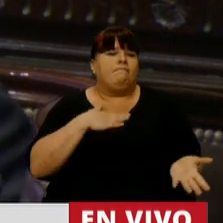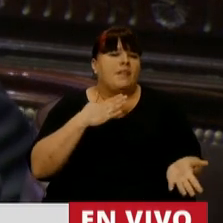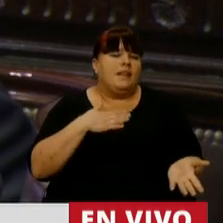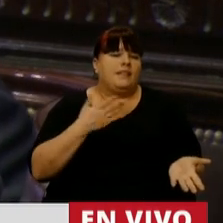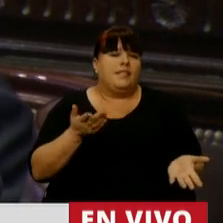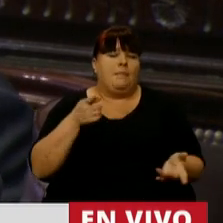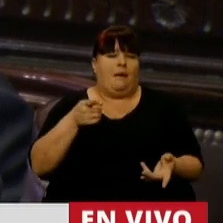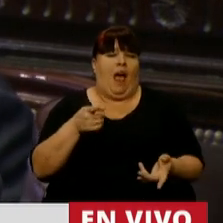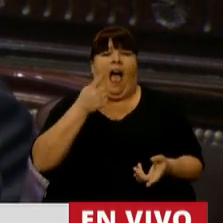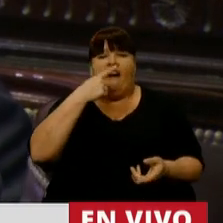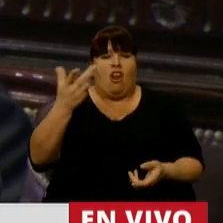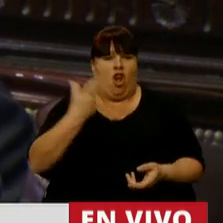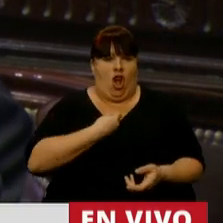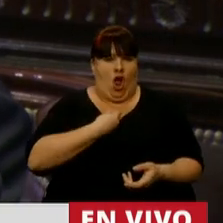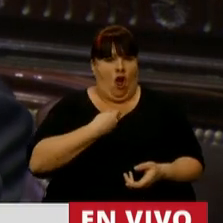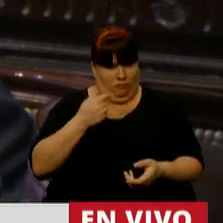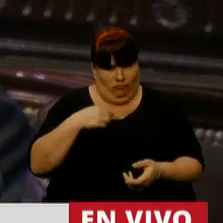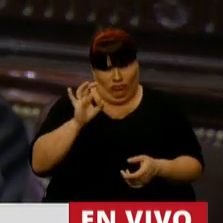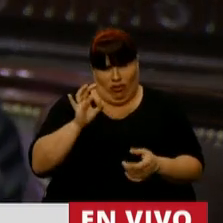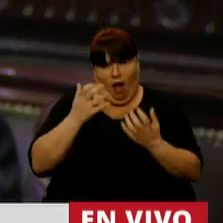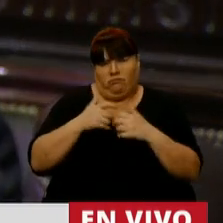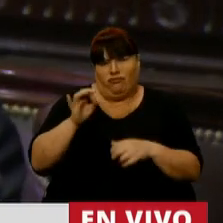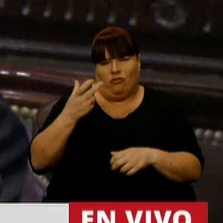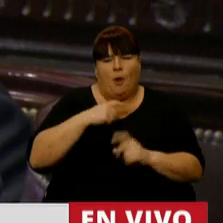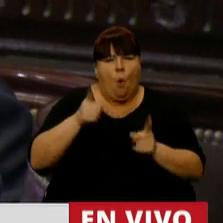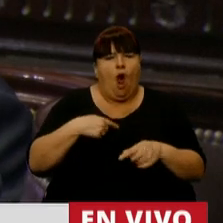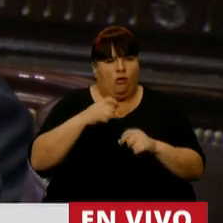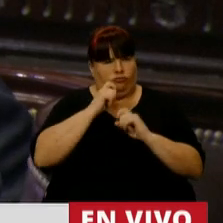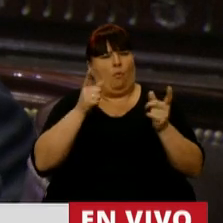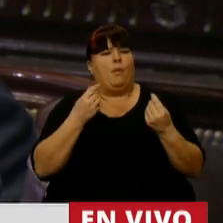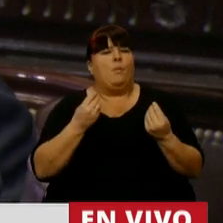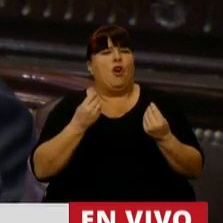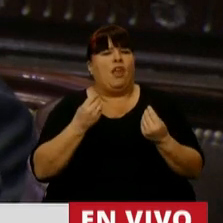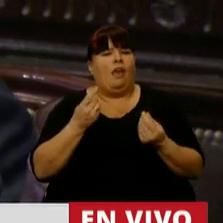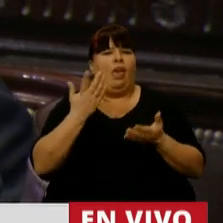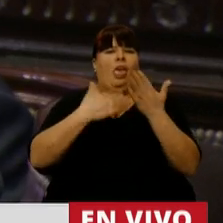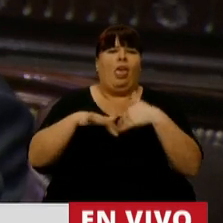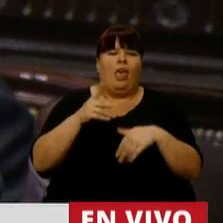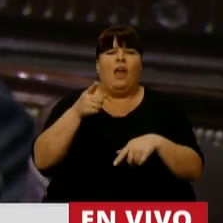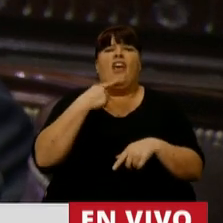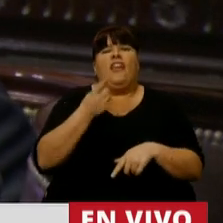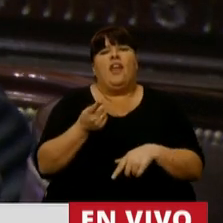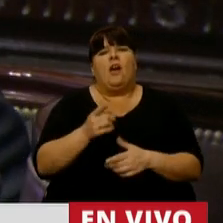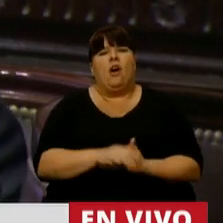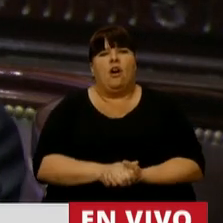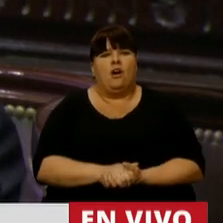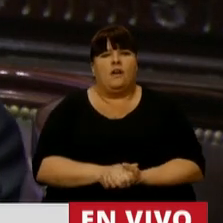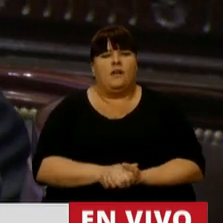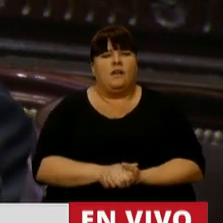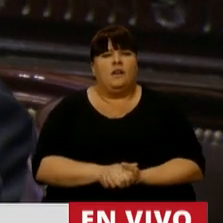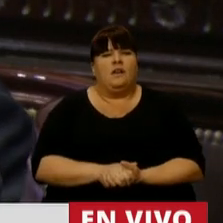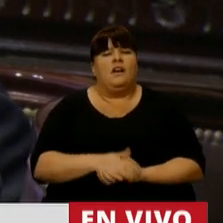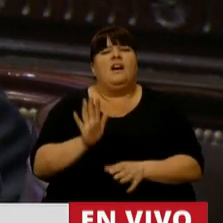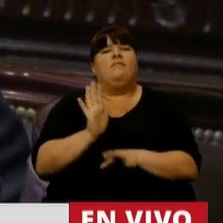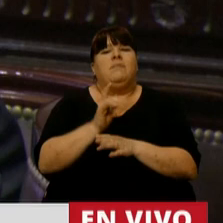Lamentablemente la respuesta fue negativa, lo cual no nos sorprende, pero lo que sí nos sorprende fue la justificación. Básicamente nos dijeron que es